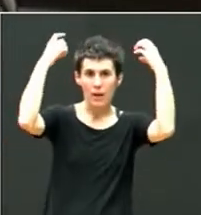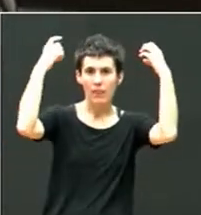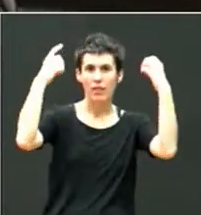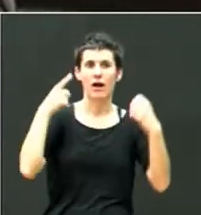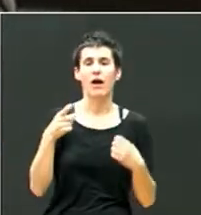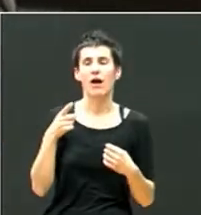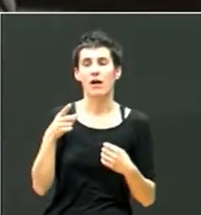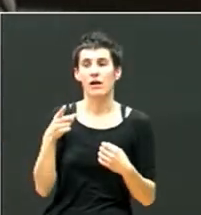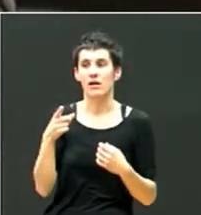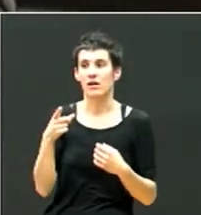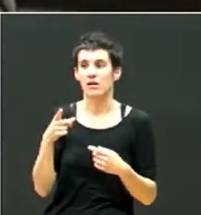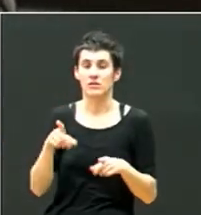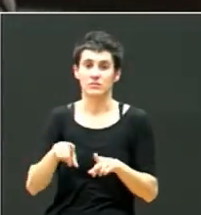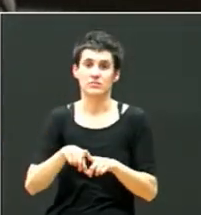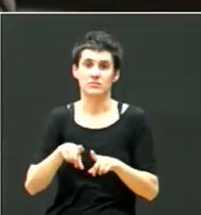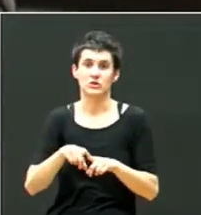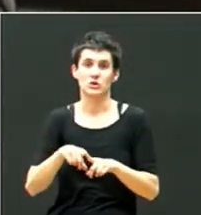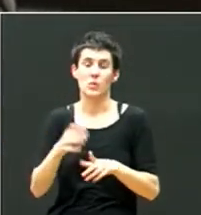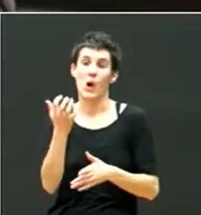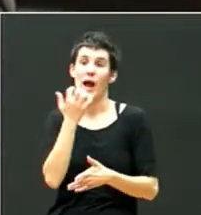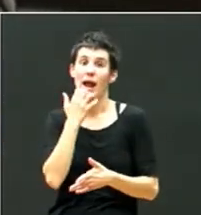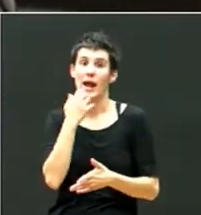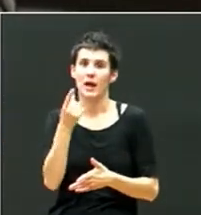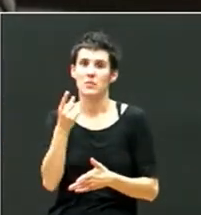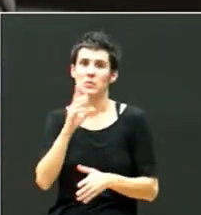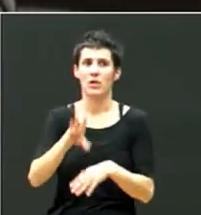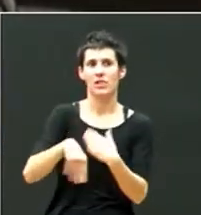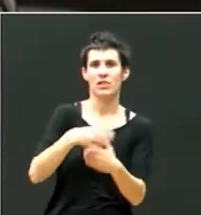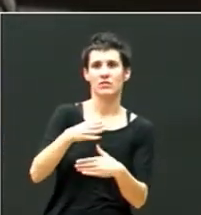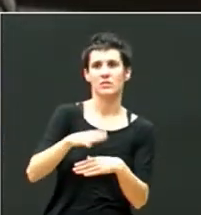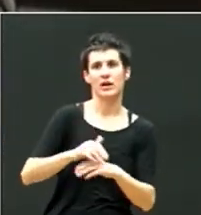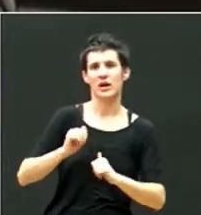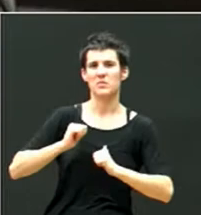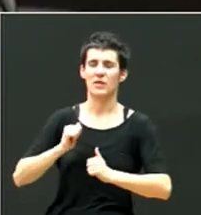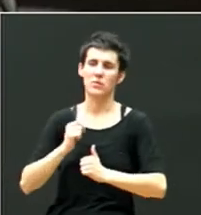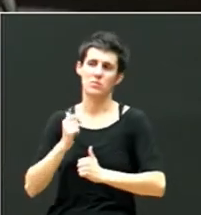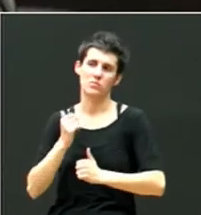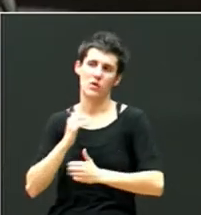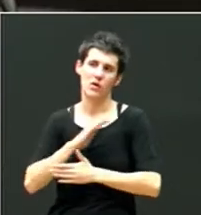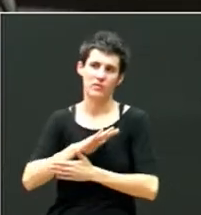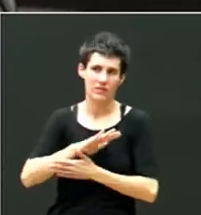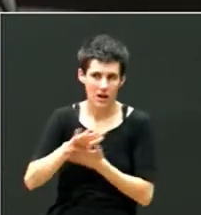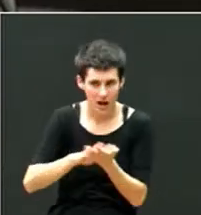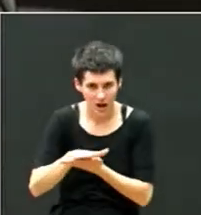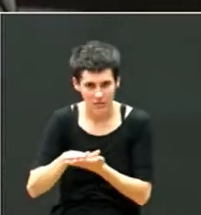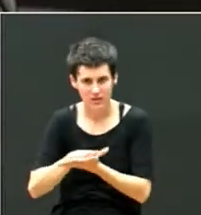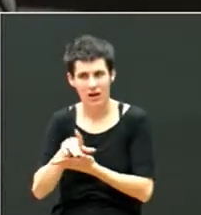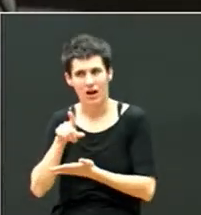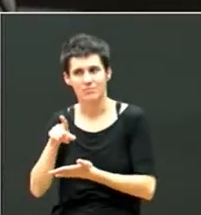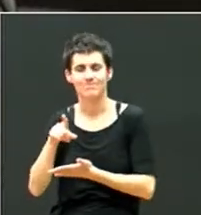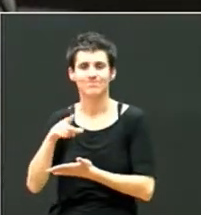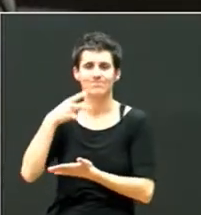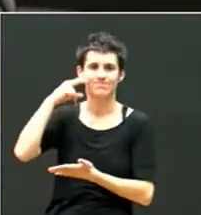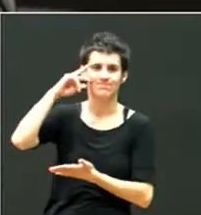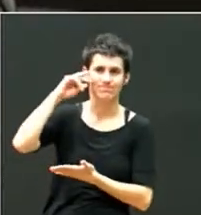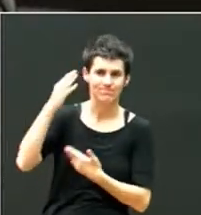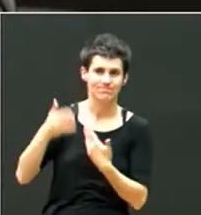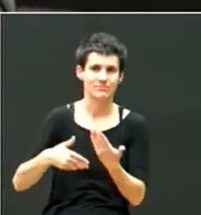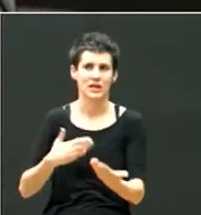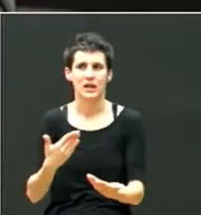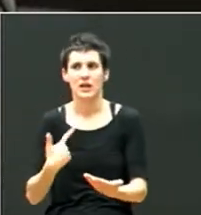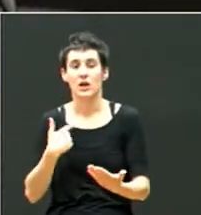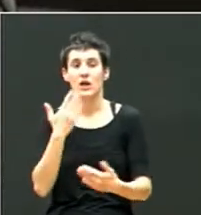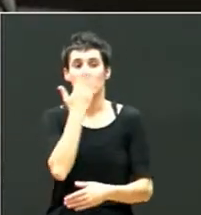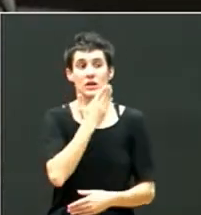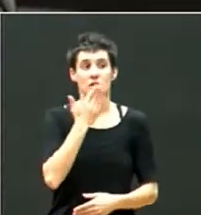Es un panda adoptado y nos sirvió como excusa para poder tirar del hilo, hablar con él, verbalizar, etcétera, ¿no? Eso, en la